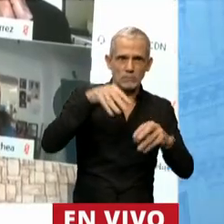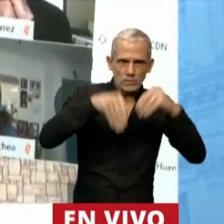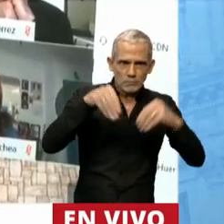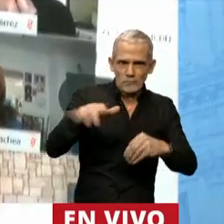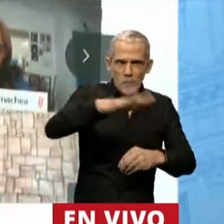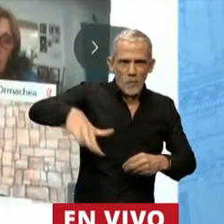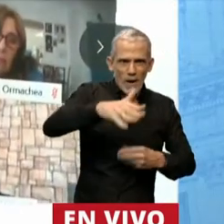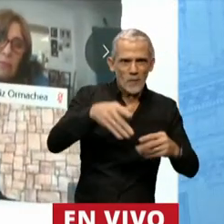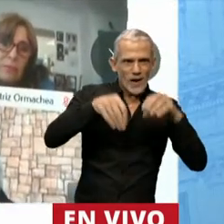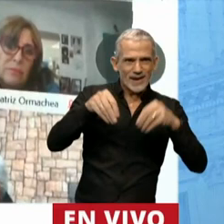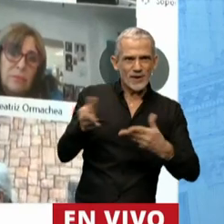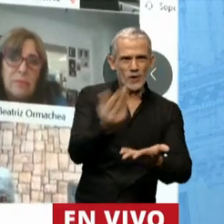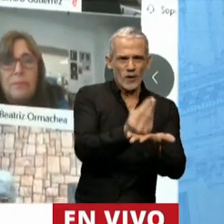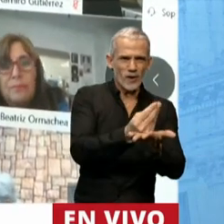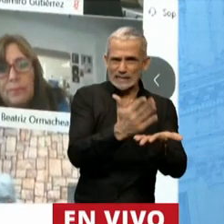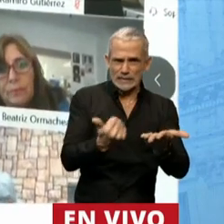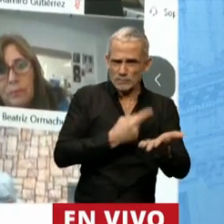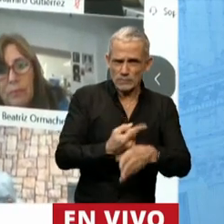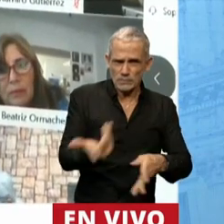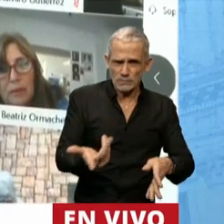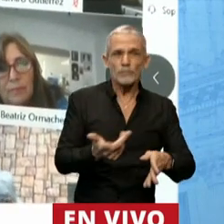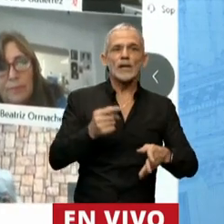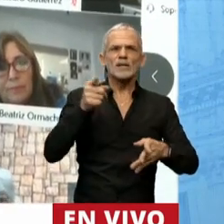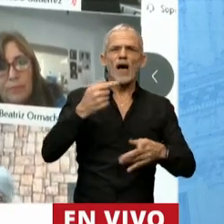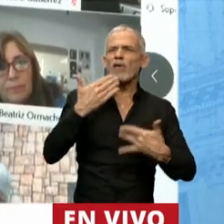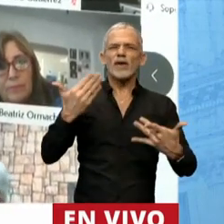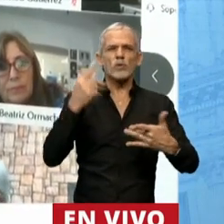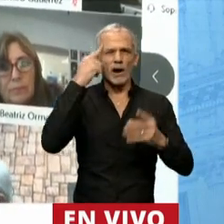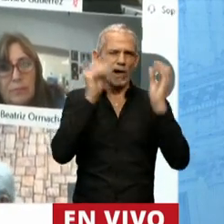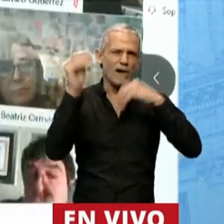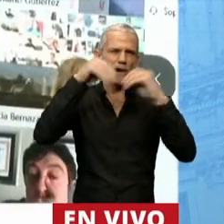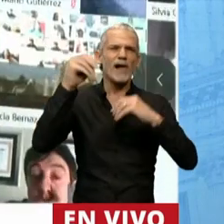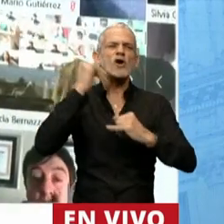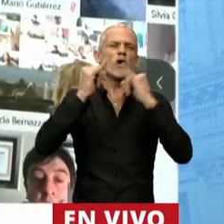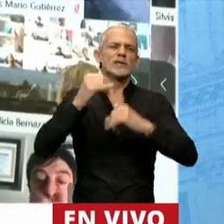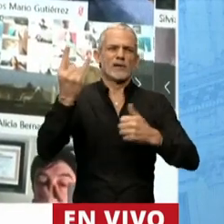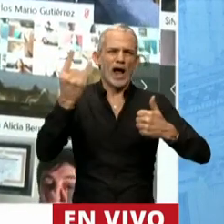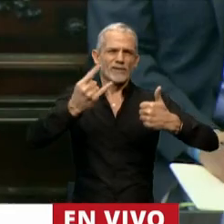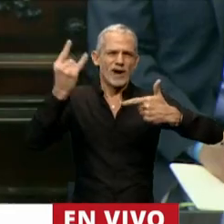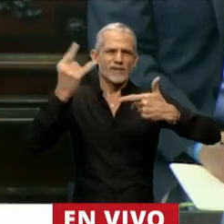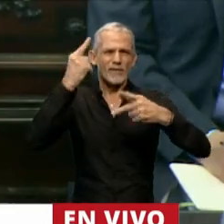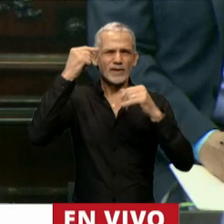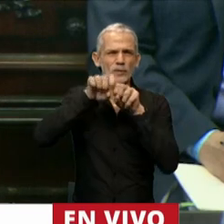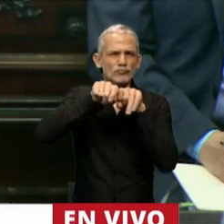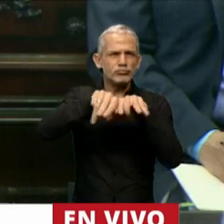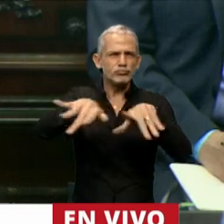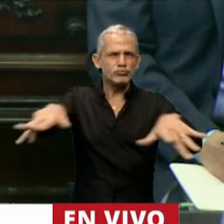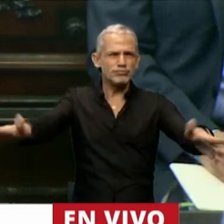discurso del odio que inventa noticias falsas y contamina a una sociedad